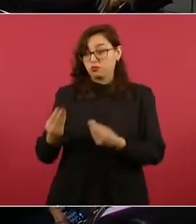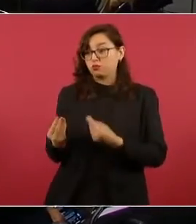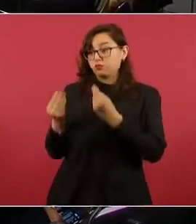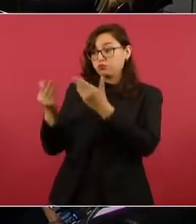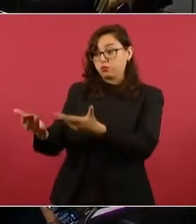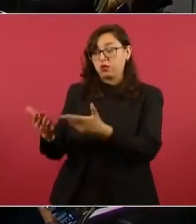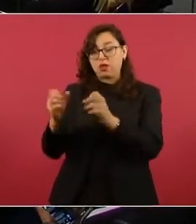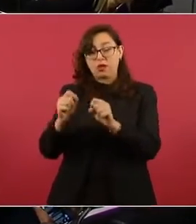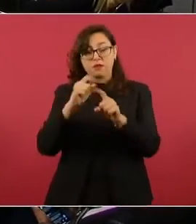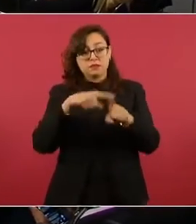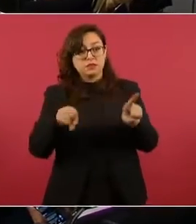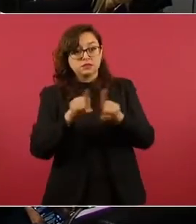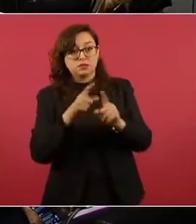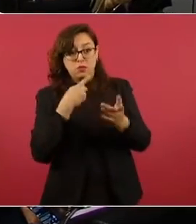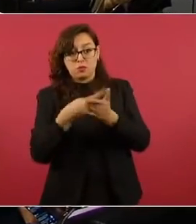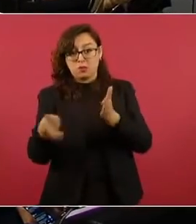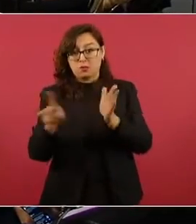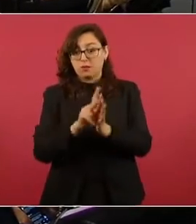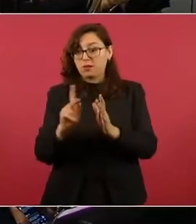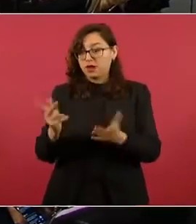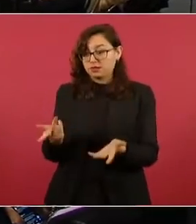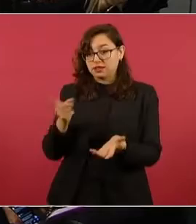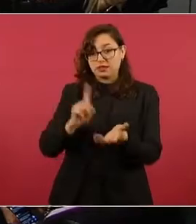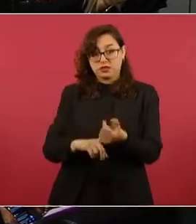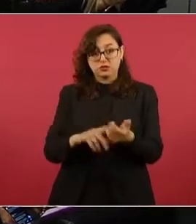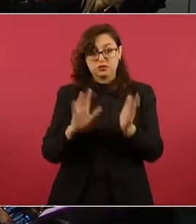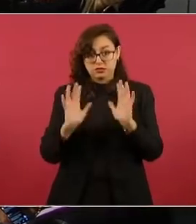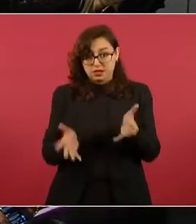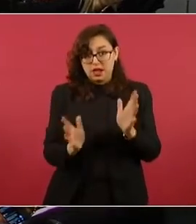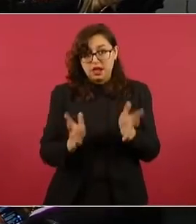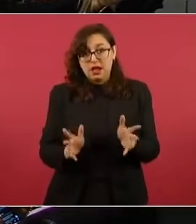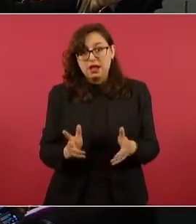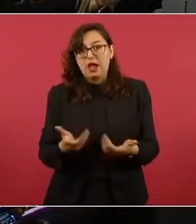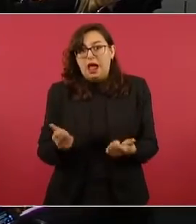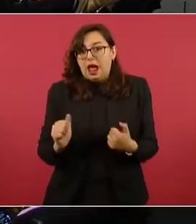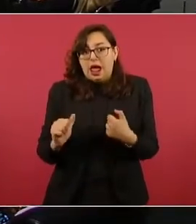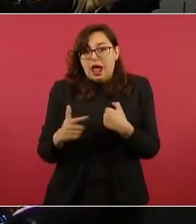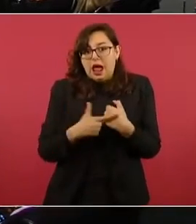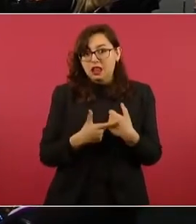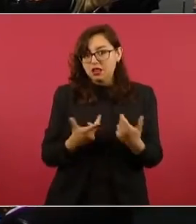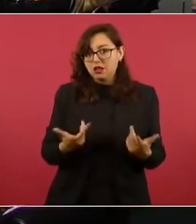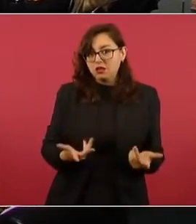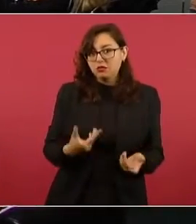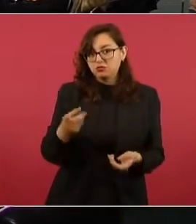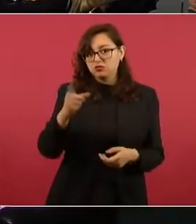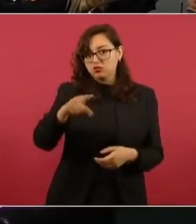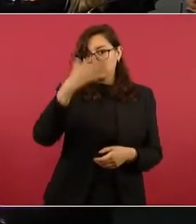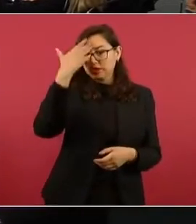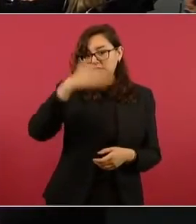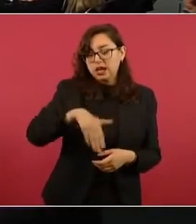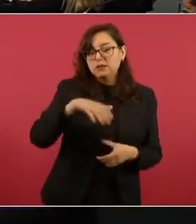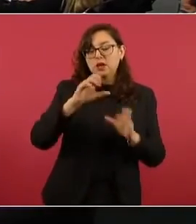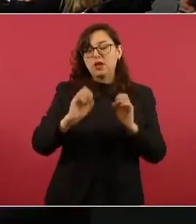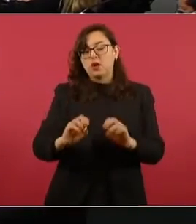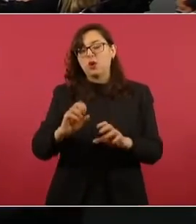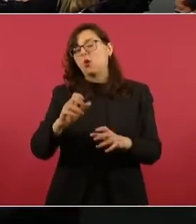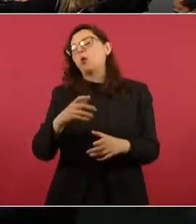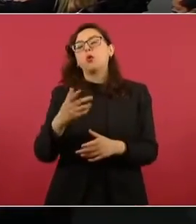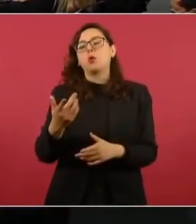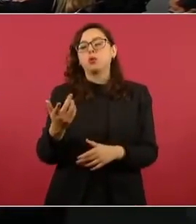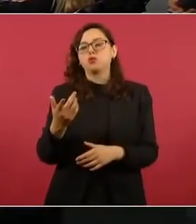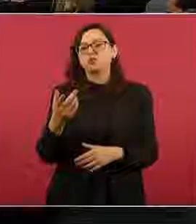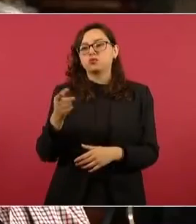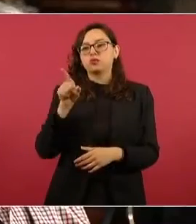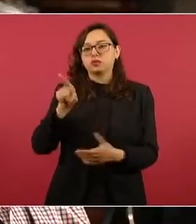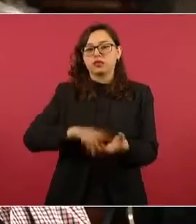Presidencia o de la Dirección Jurídica de Petróleos Mexicanos, si está bien entregarlos de forma